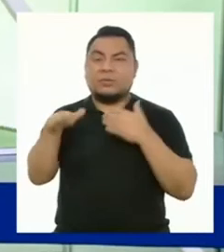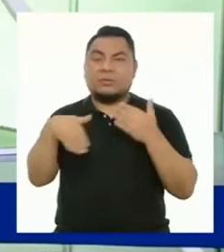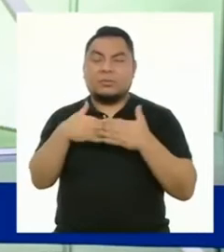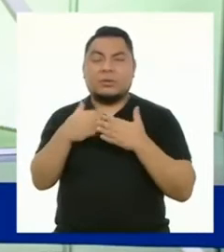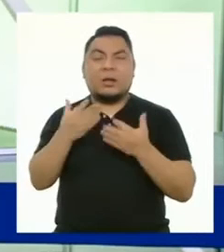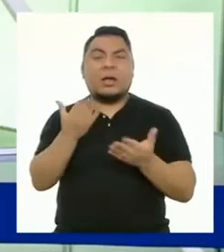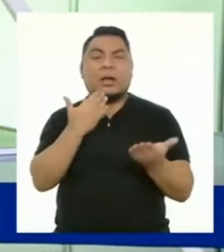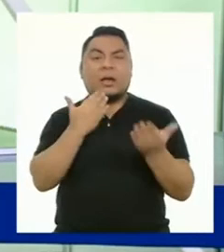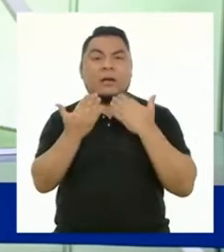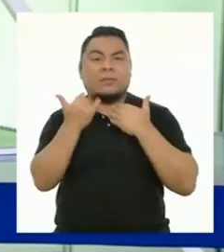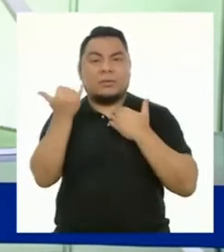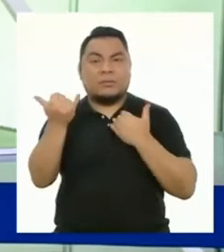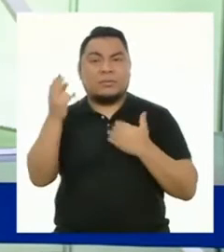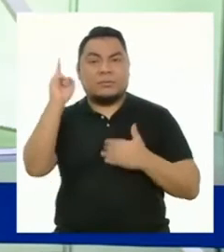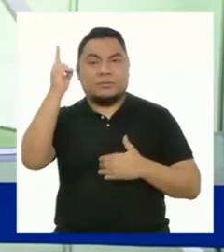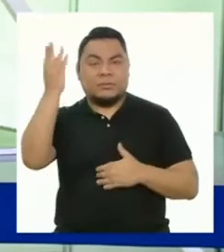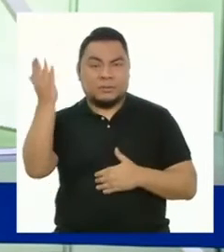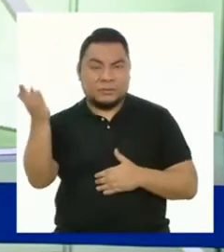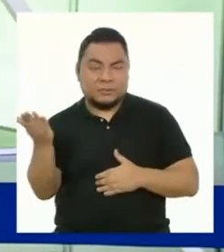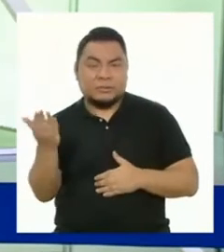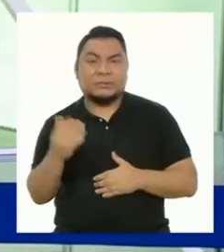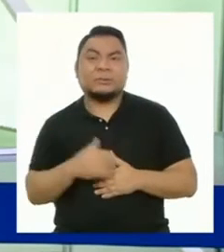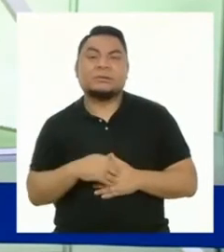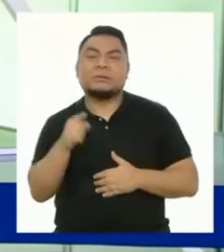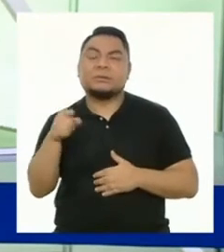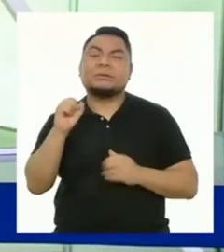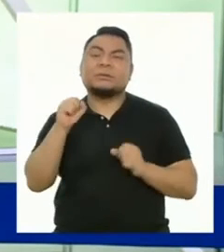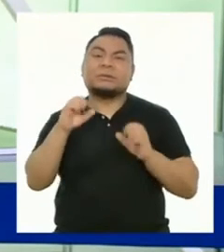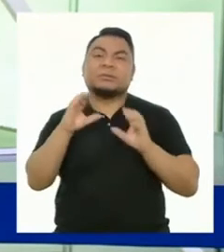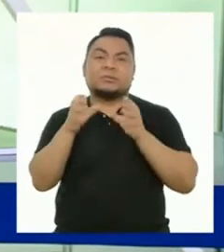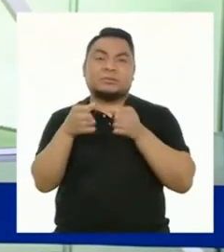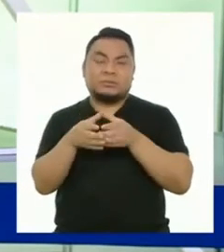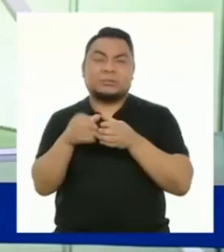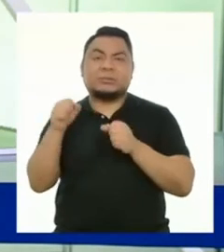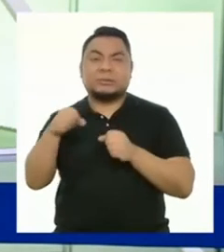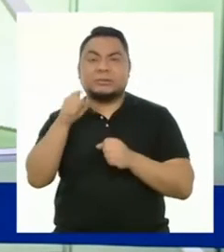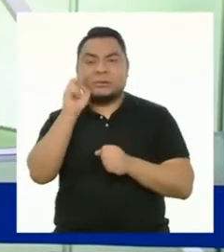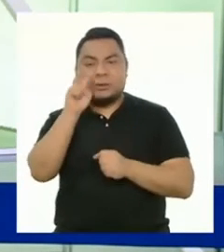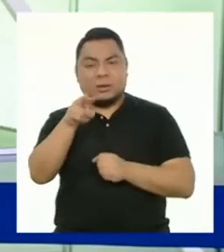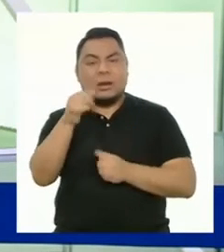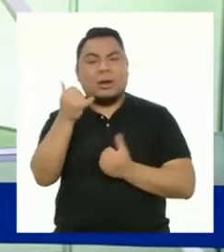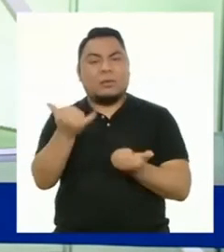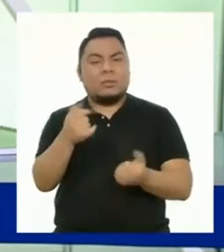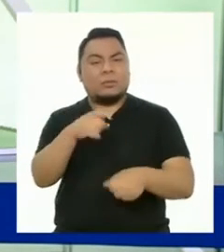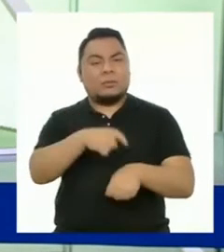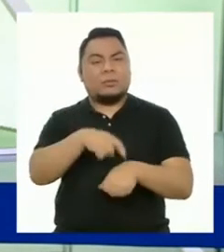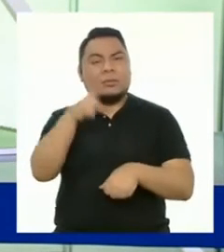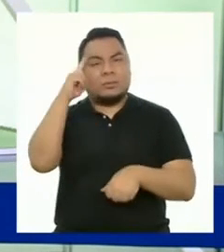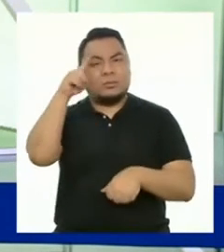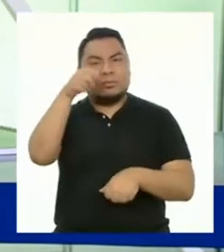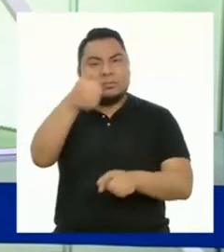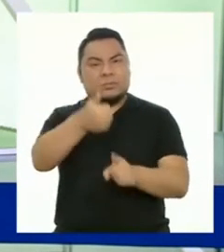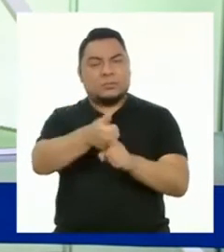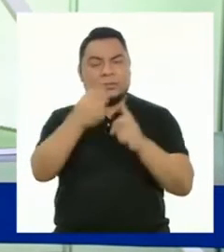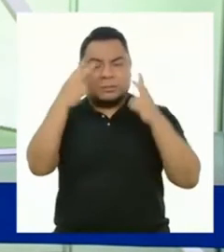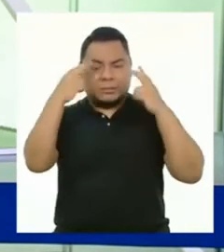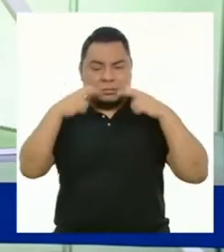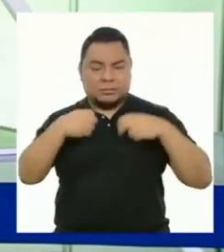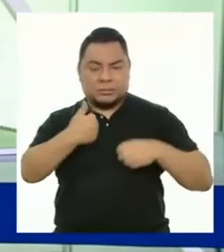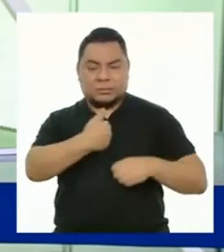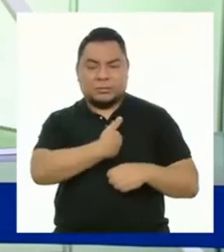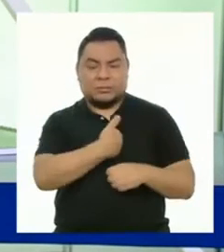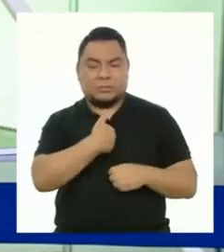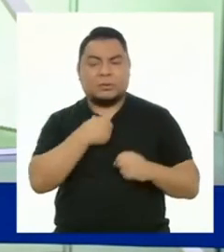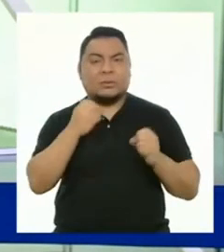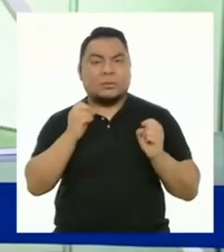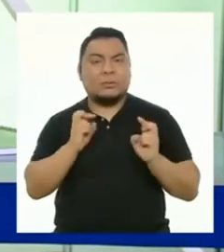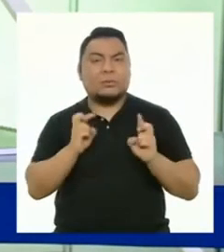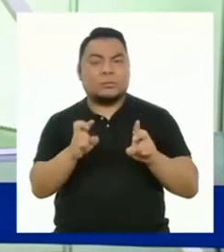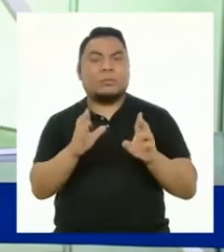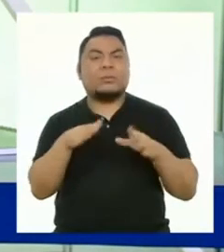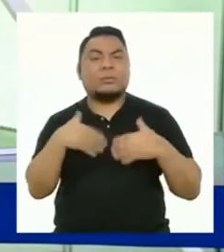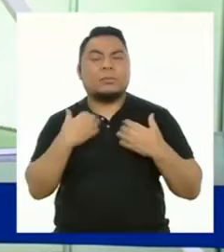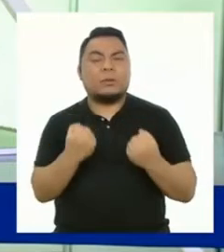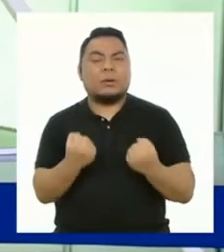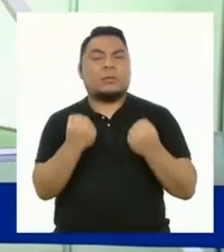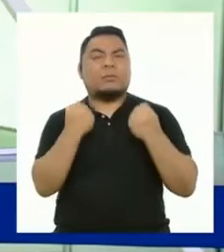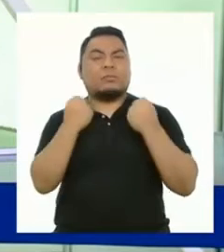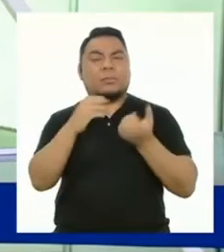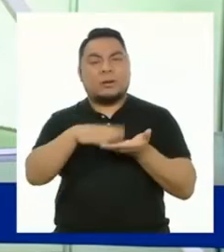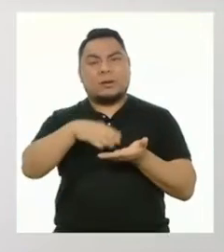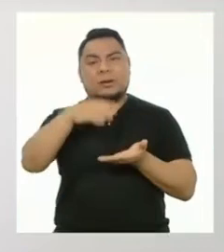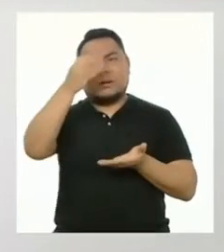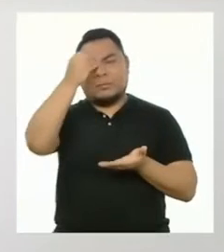de todo lo que hemos hablado hoy con la profesora y en la reunión de equipo, vean este momento de autoevaluación como una oportunidad para